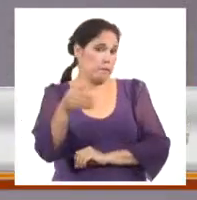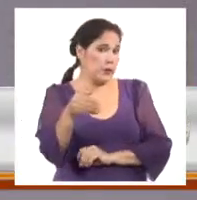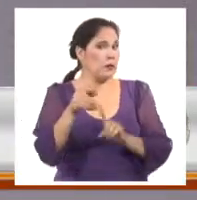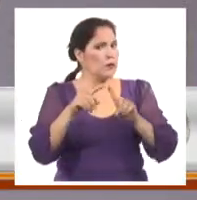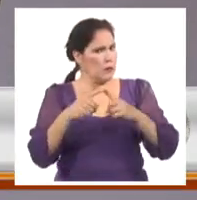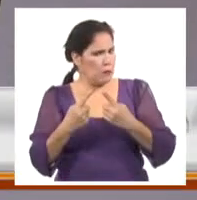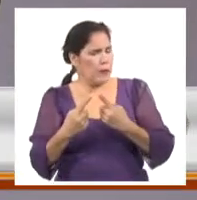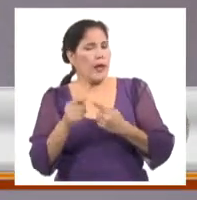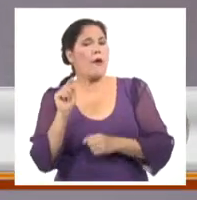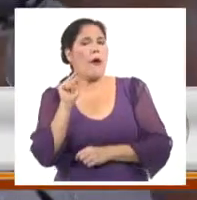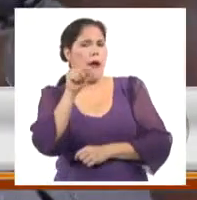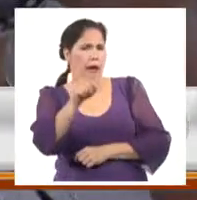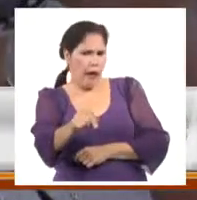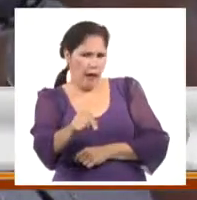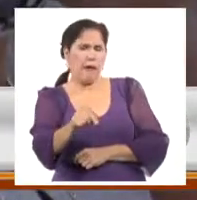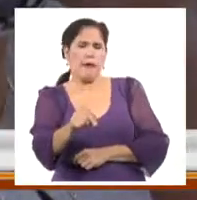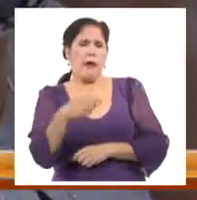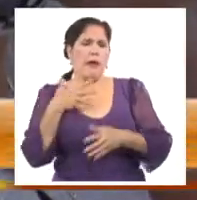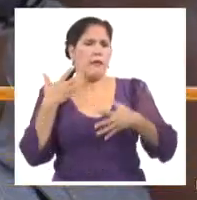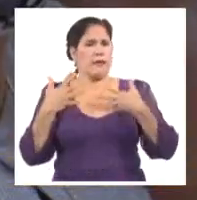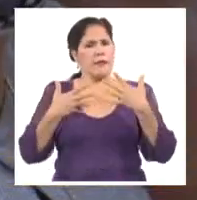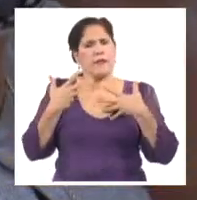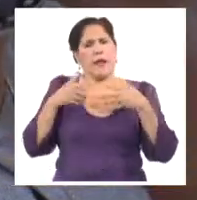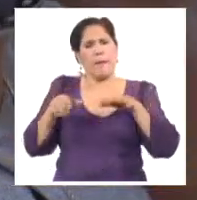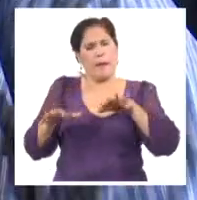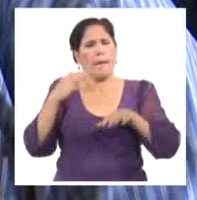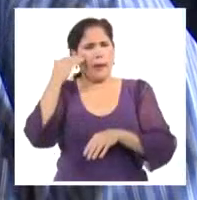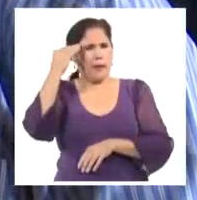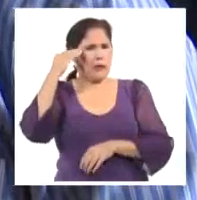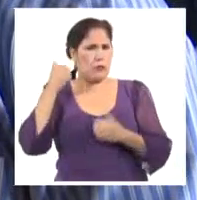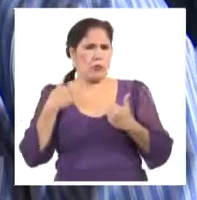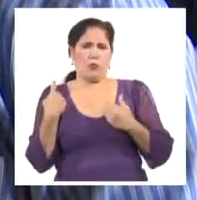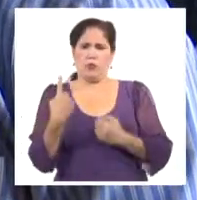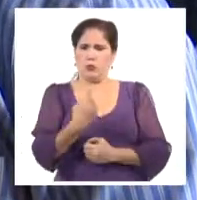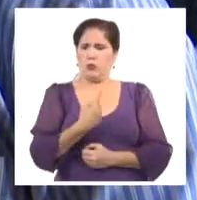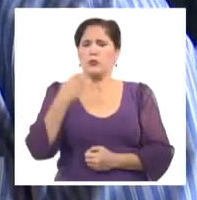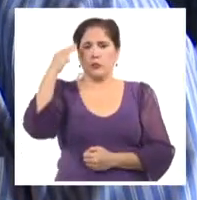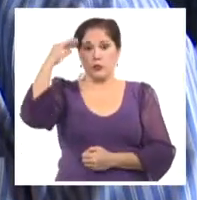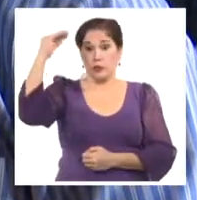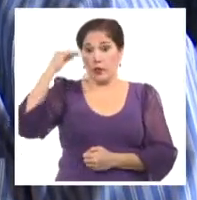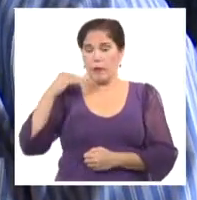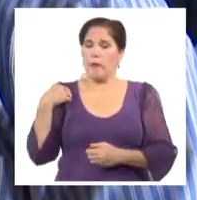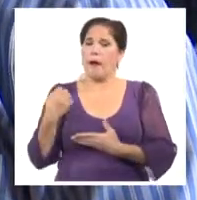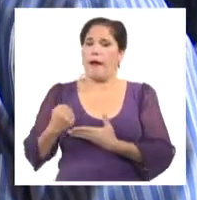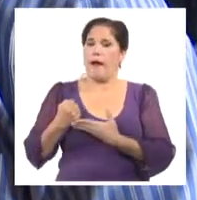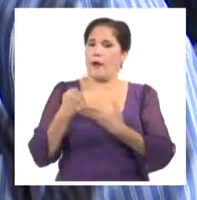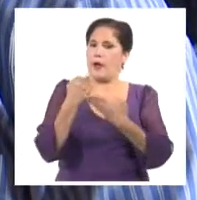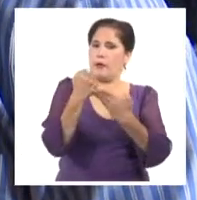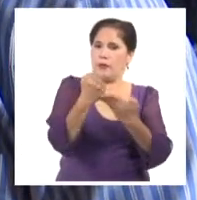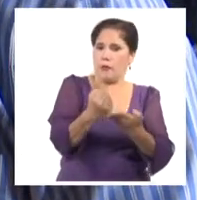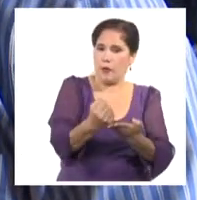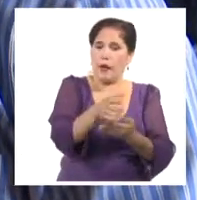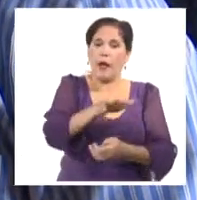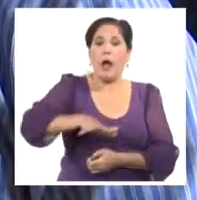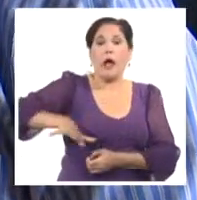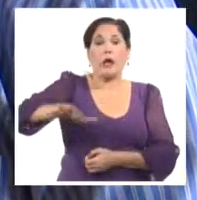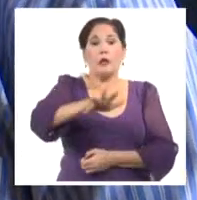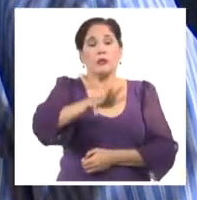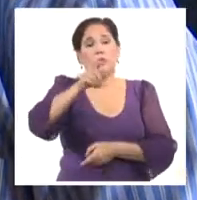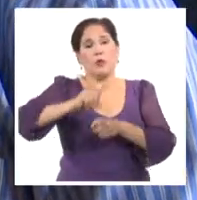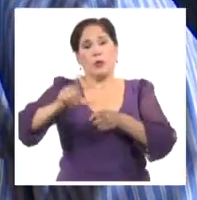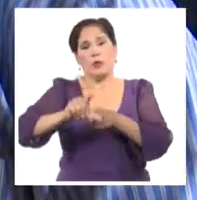importante actividad de preparación que estamos seguros contribuirá a